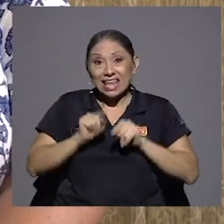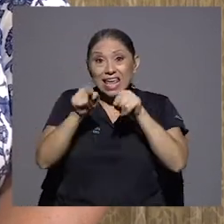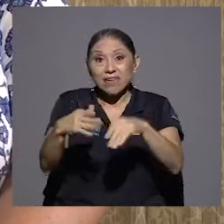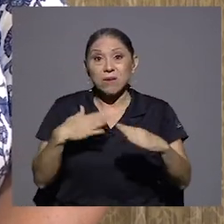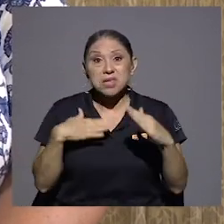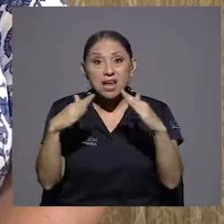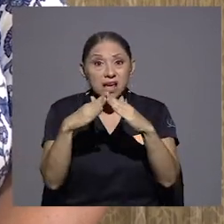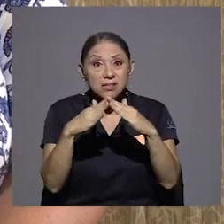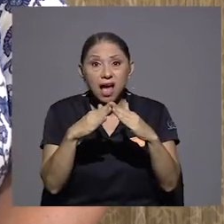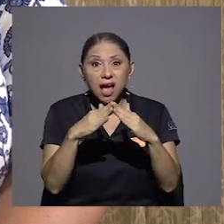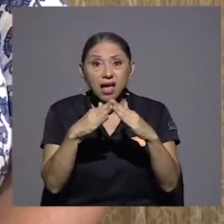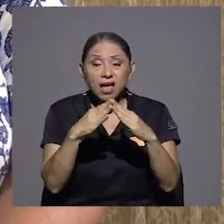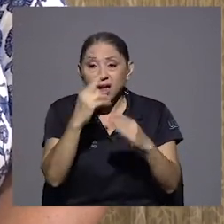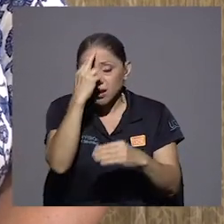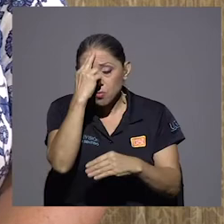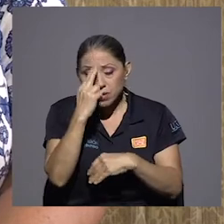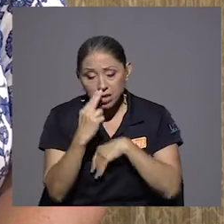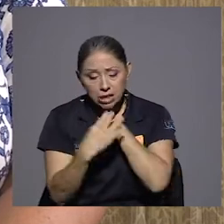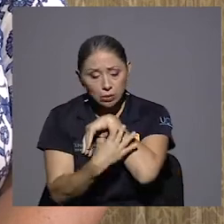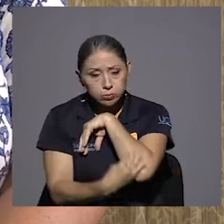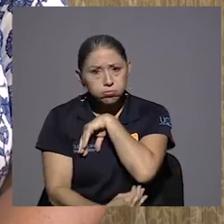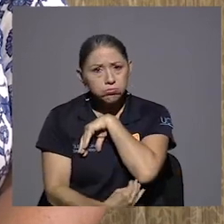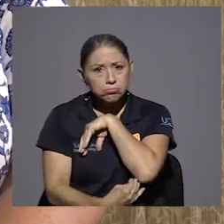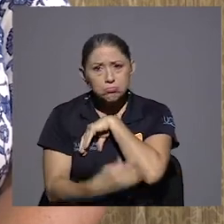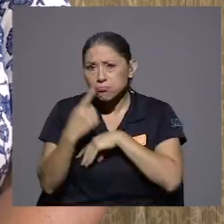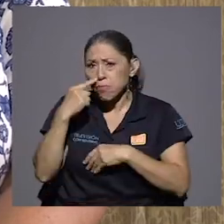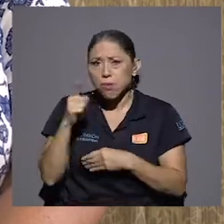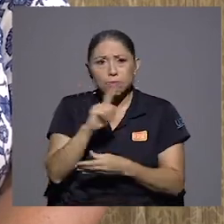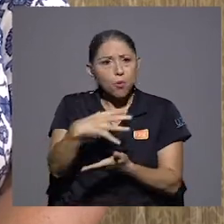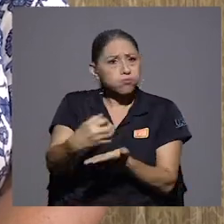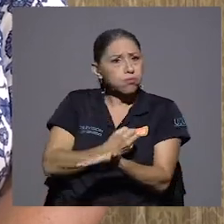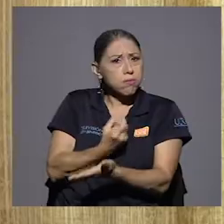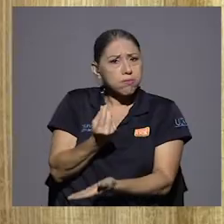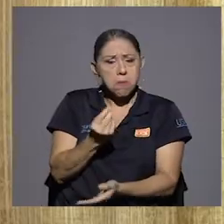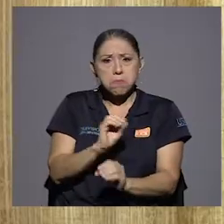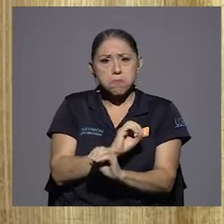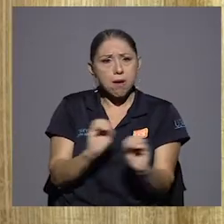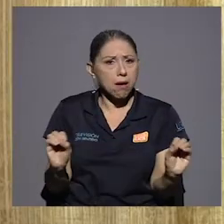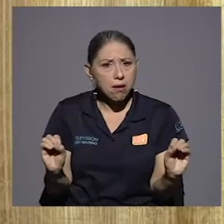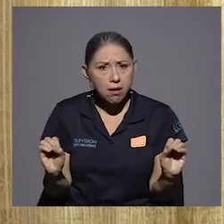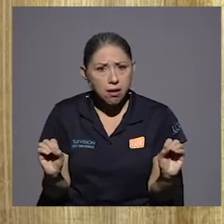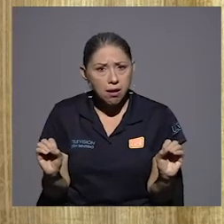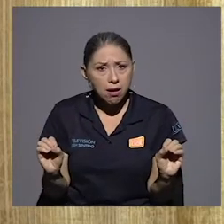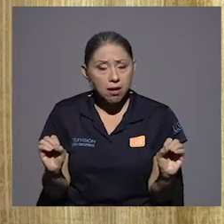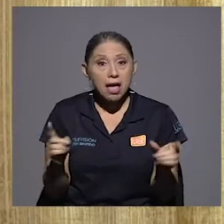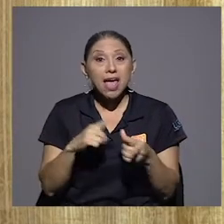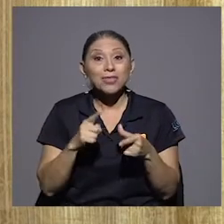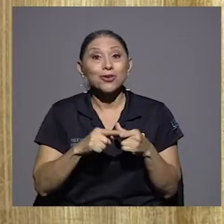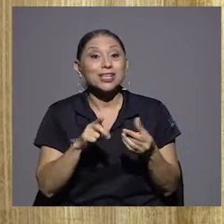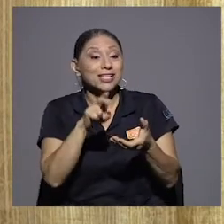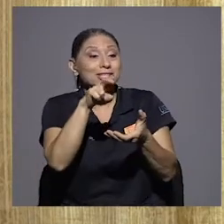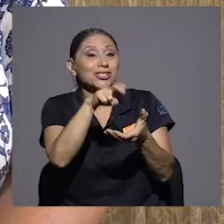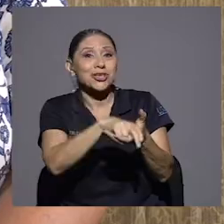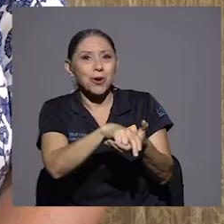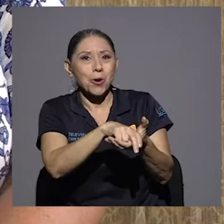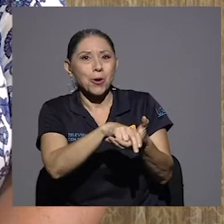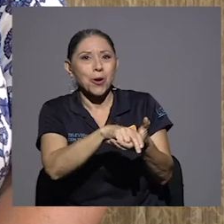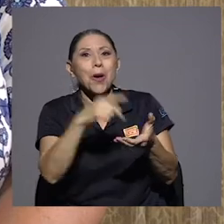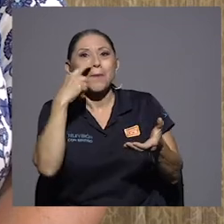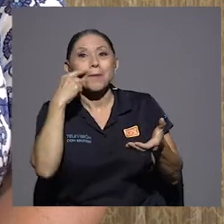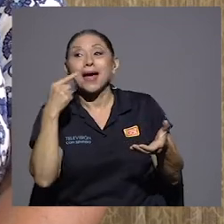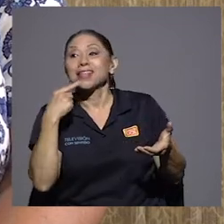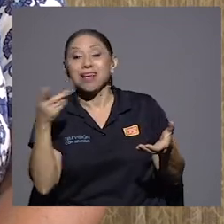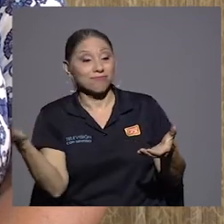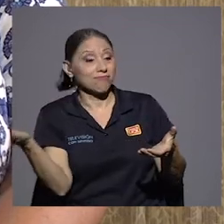era gente humilde, ¿verdad? Entonces, él ahí los acostaba en el sillón, como dice mami, en mi